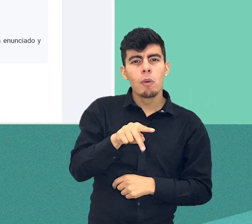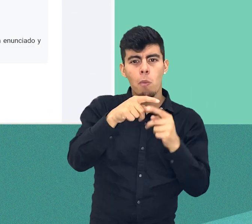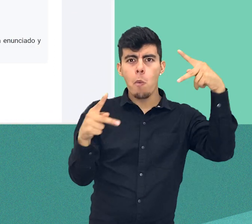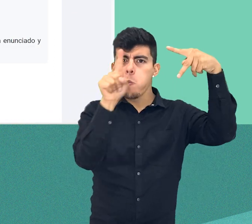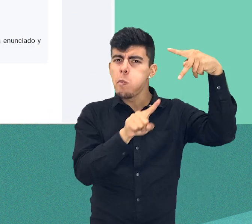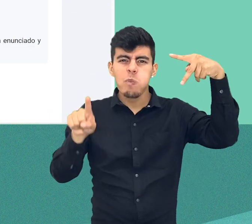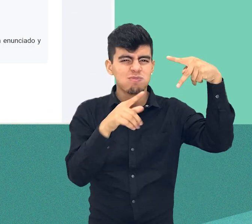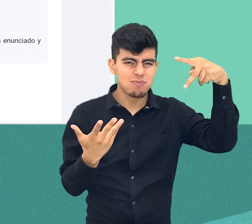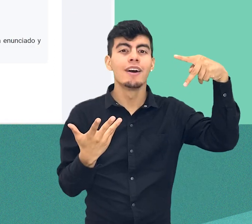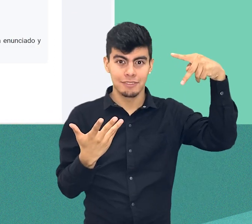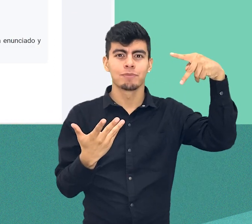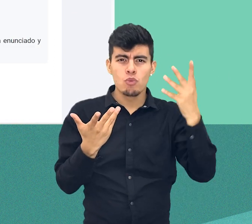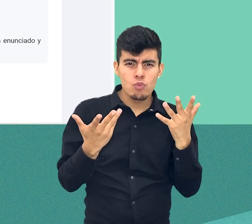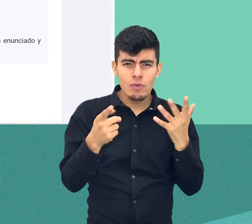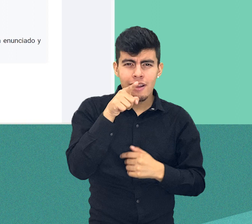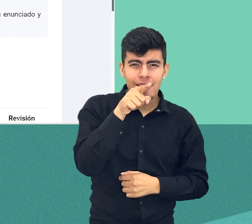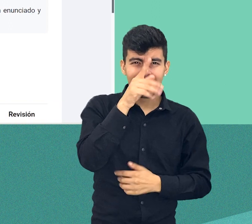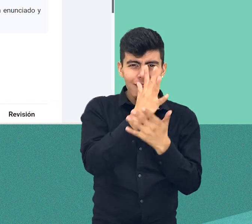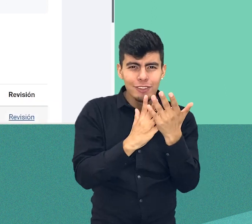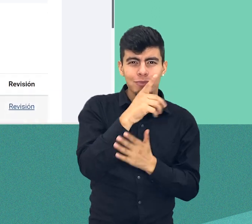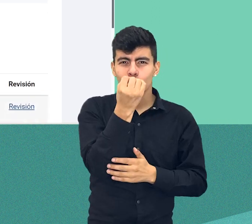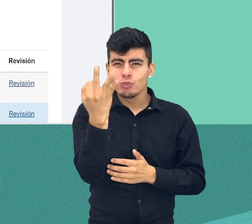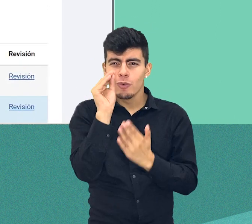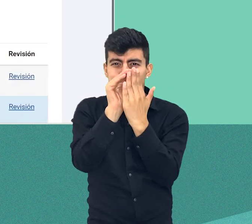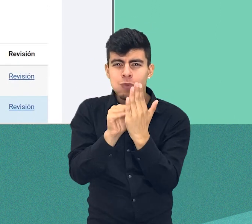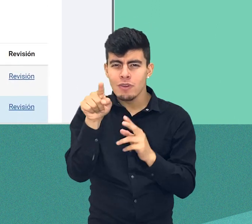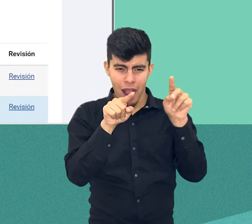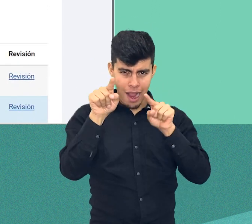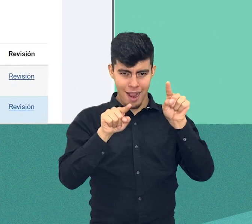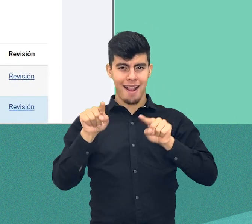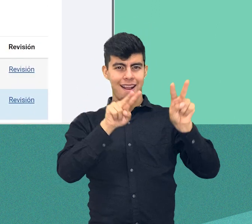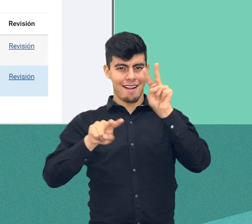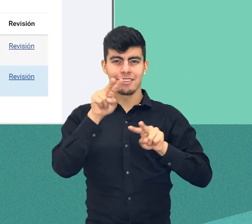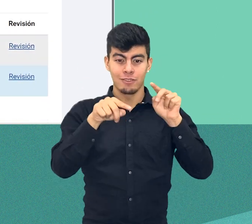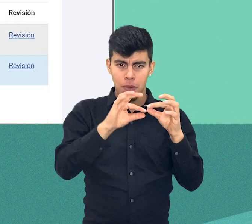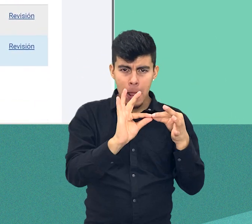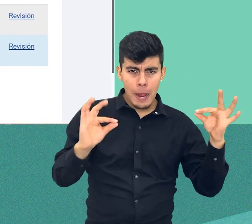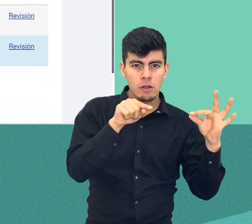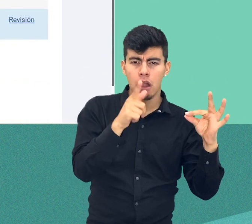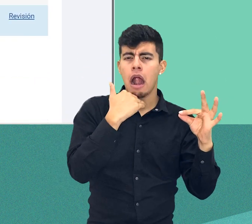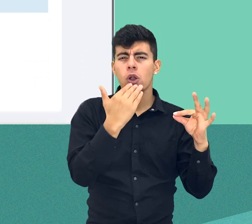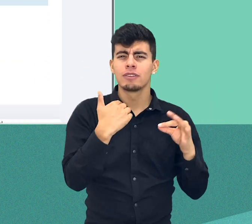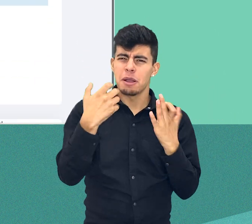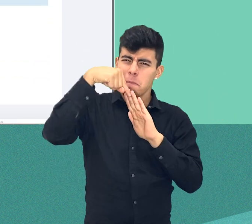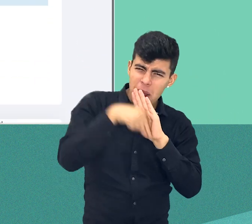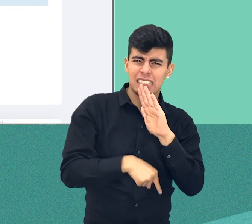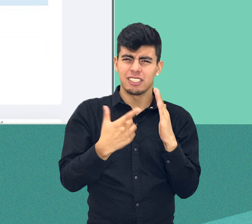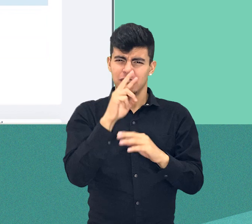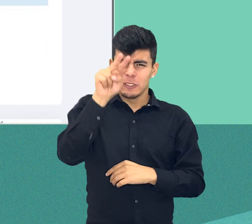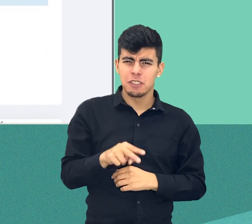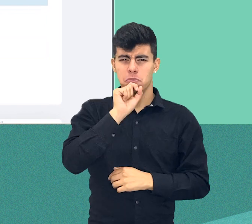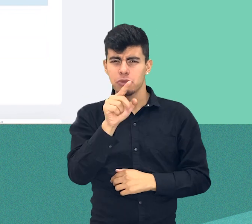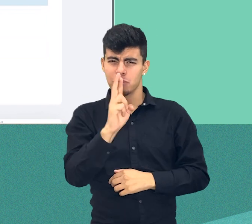Al hacer clic sobre un cuestionario, veremos la descripción del ejercicio y en la parte inferior el estado de calificación del mismo y la nota